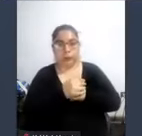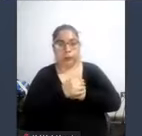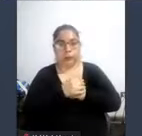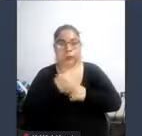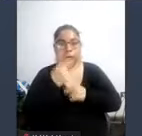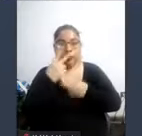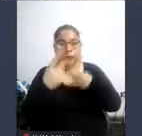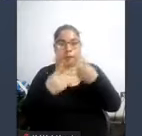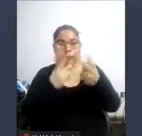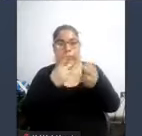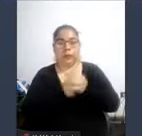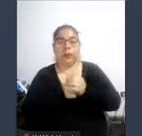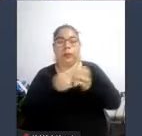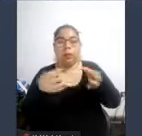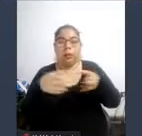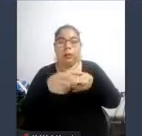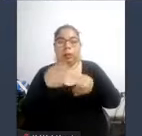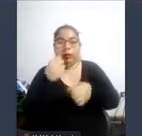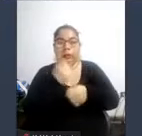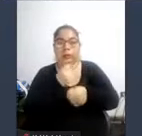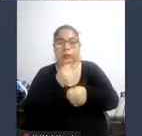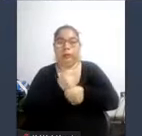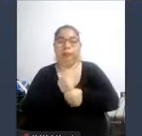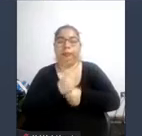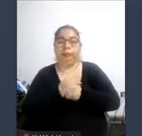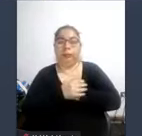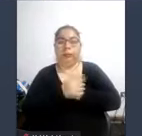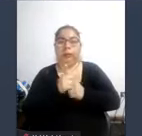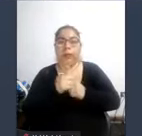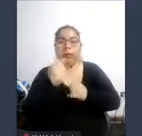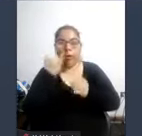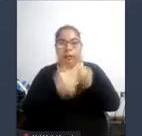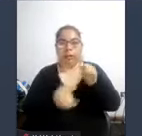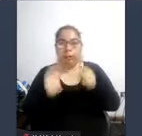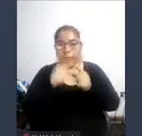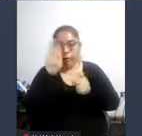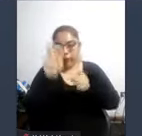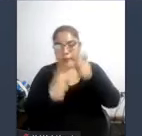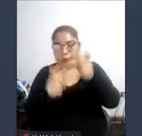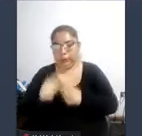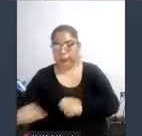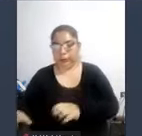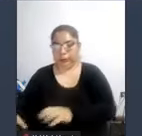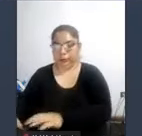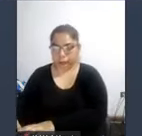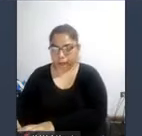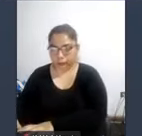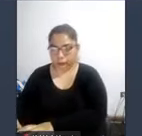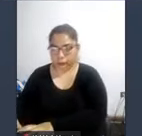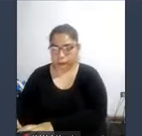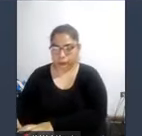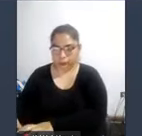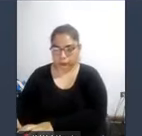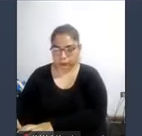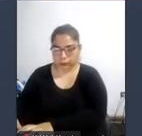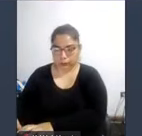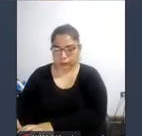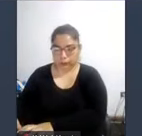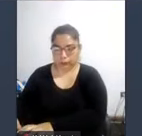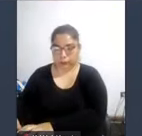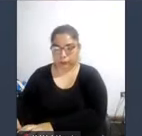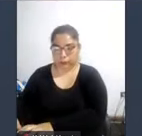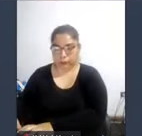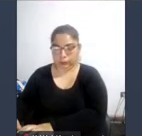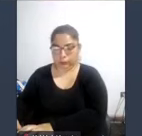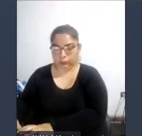de manera conjunta ¿no? y definitivamente tiene que tallar ahí la sociedad civil que son los principales actores de todo de toda esta problemática